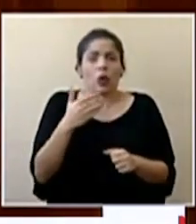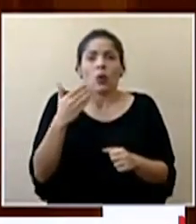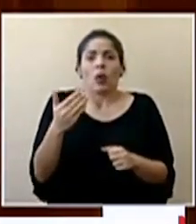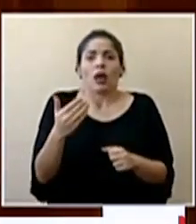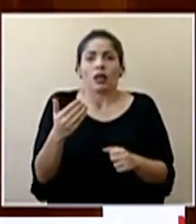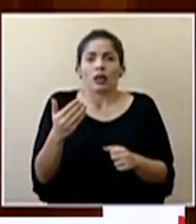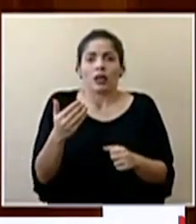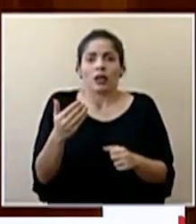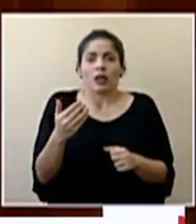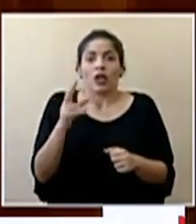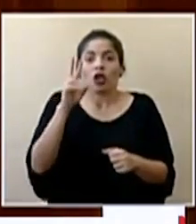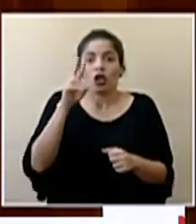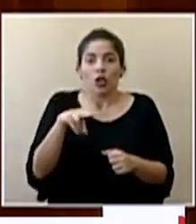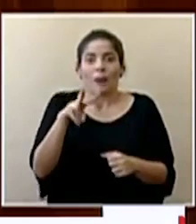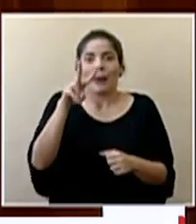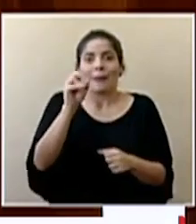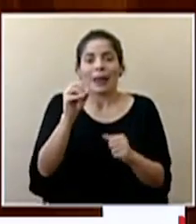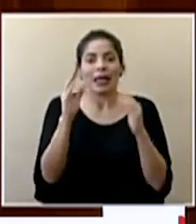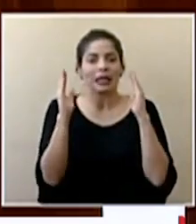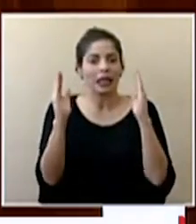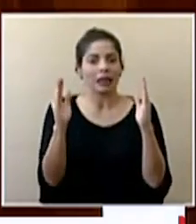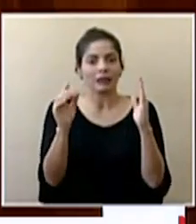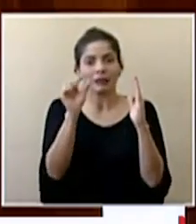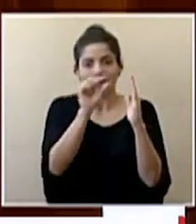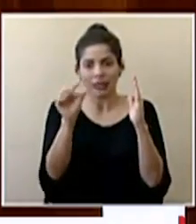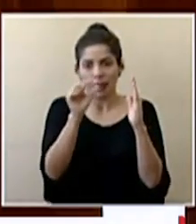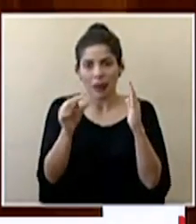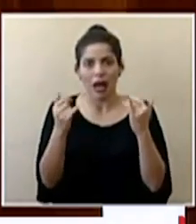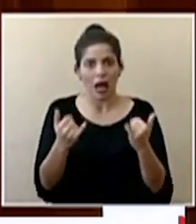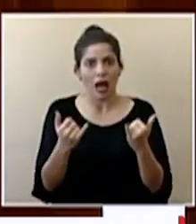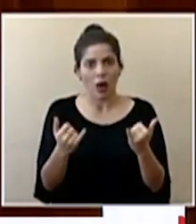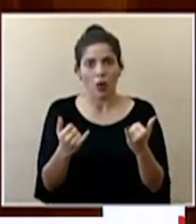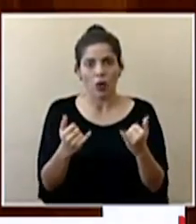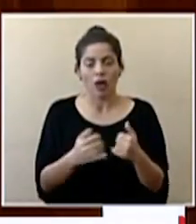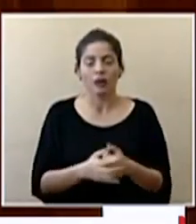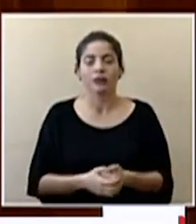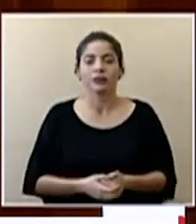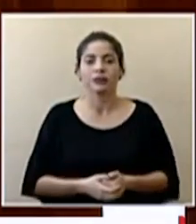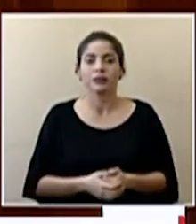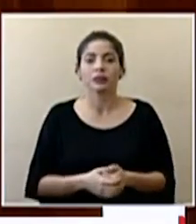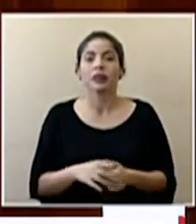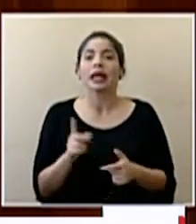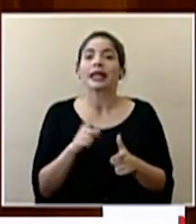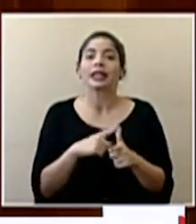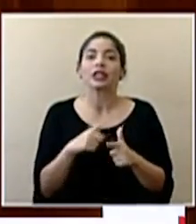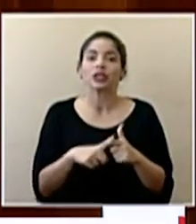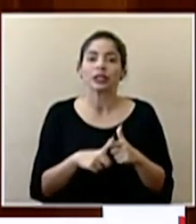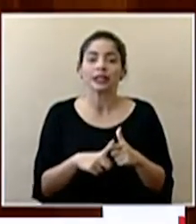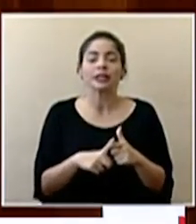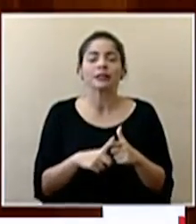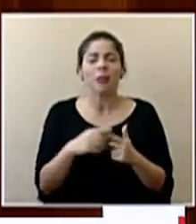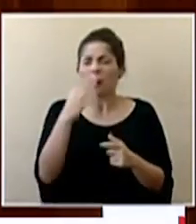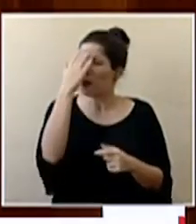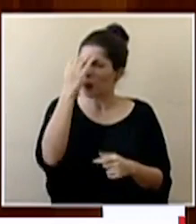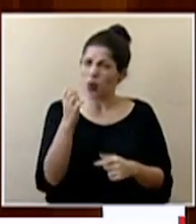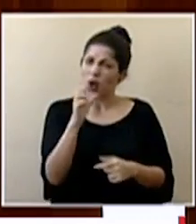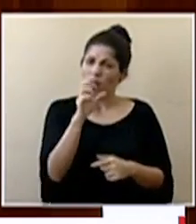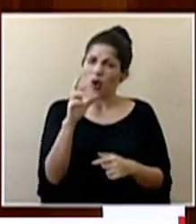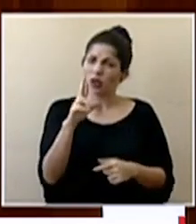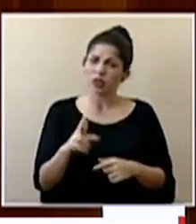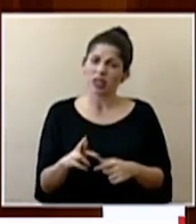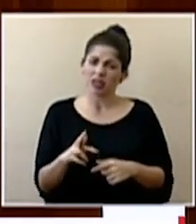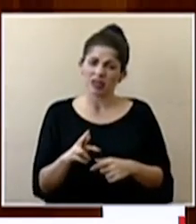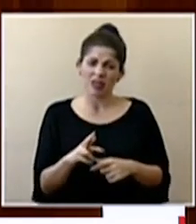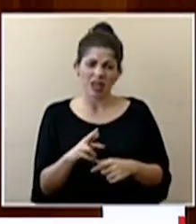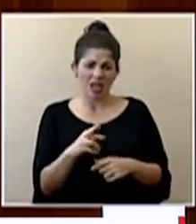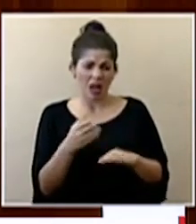el 2020 en estas semanas que estamos así que ¿por qué es que Costa Rica tiene una